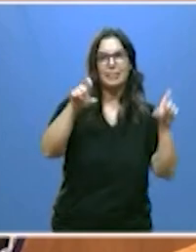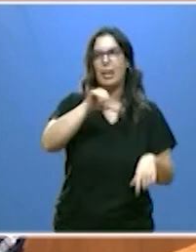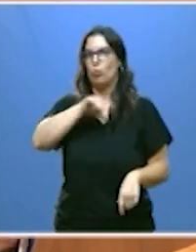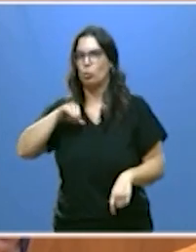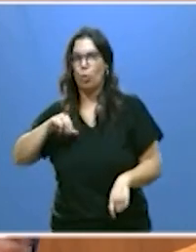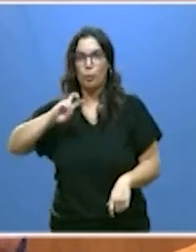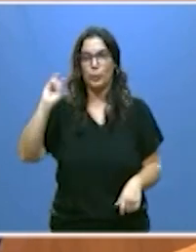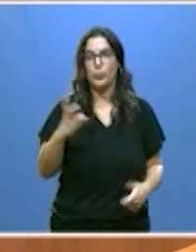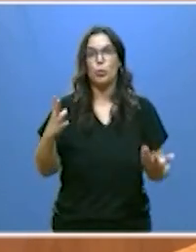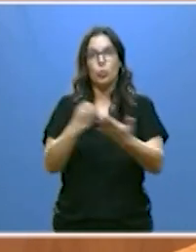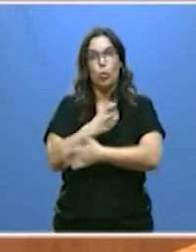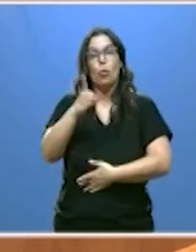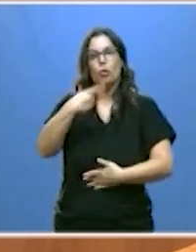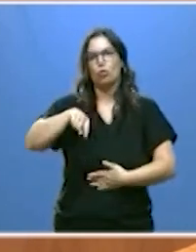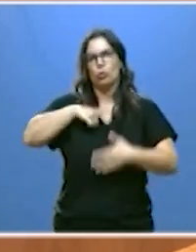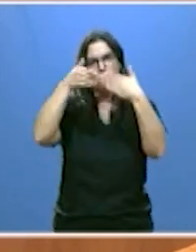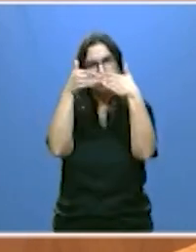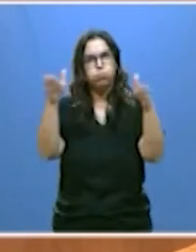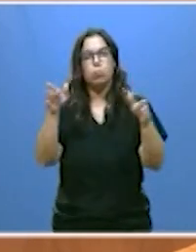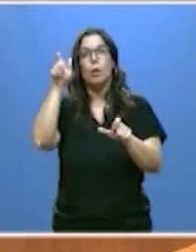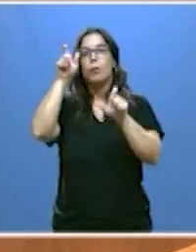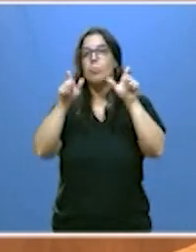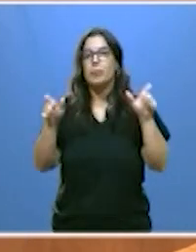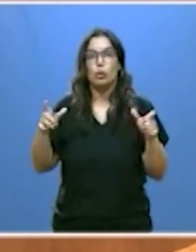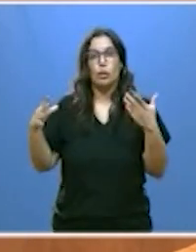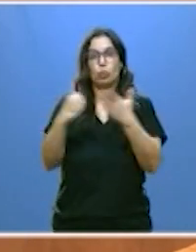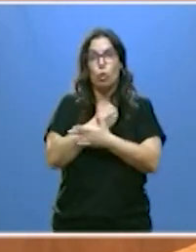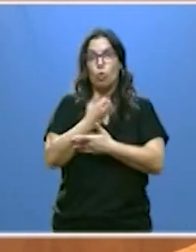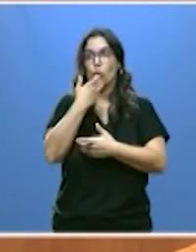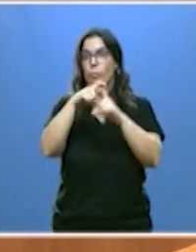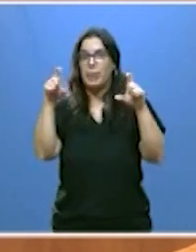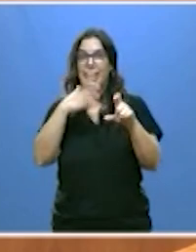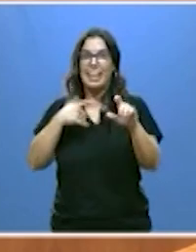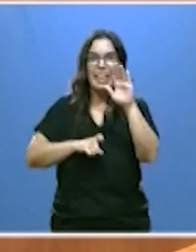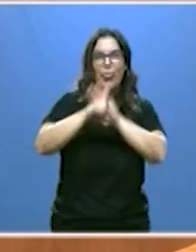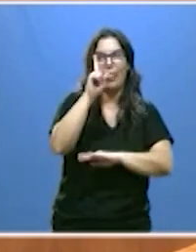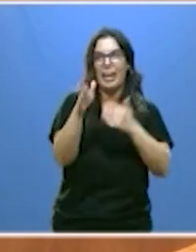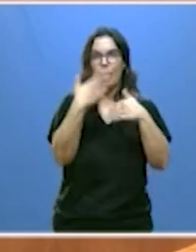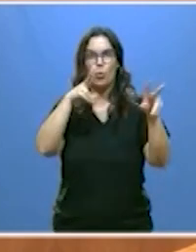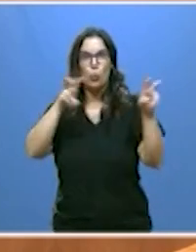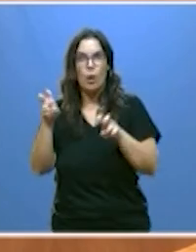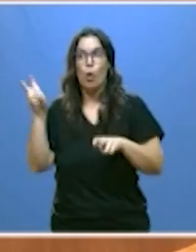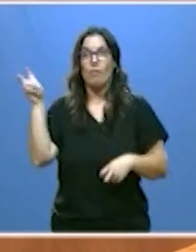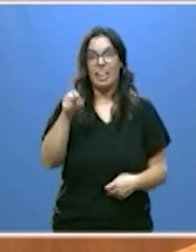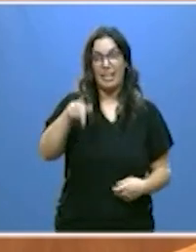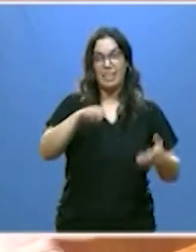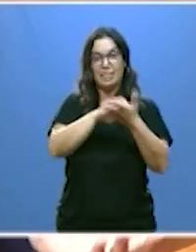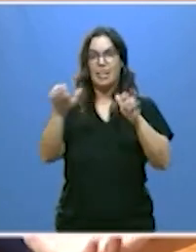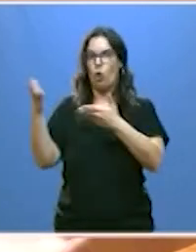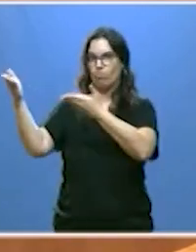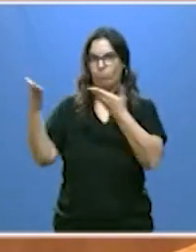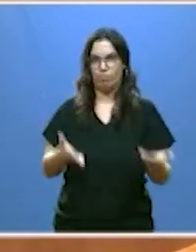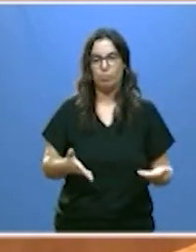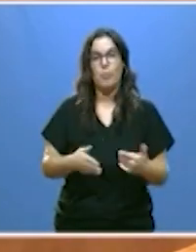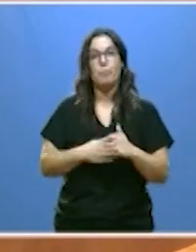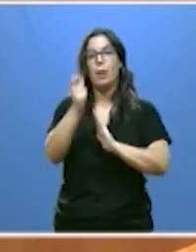y tenemos abiertas las puertas a todas aquellas que quieran crecer, innovar e instalarse en Castilla y León. Con